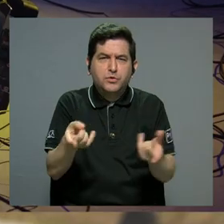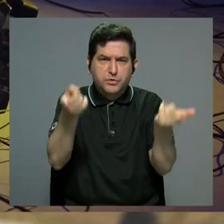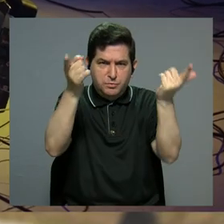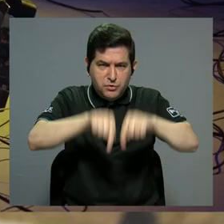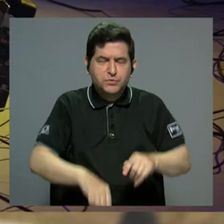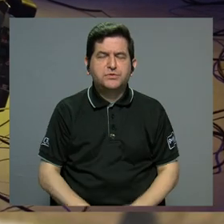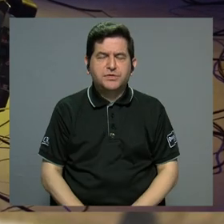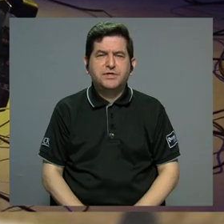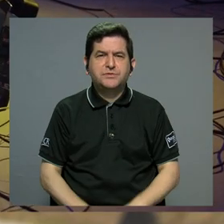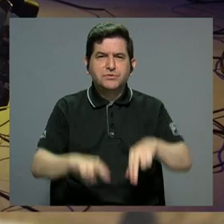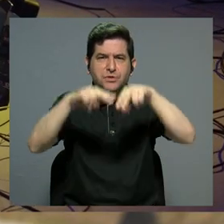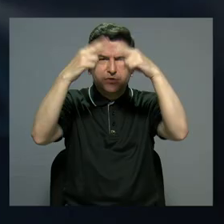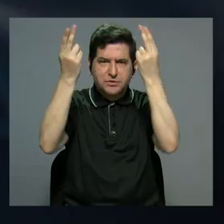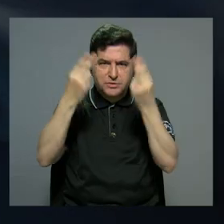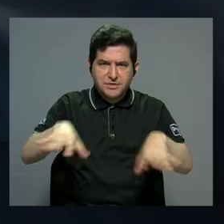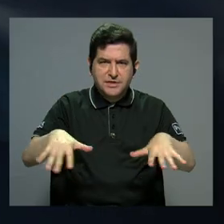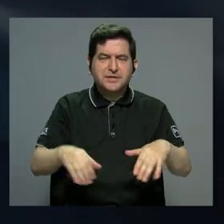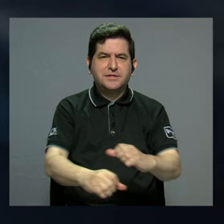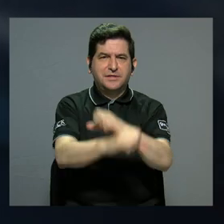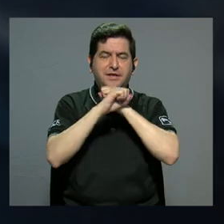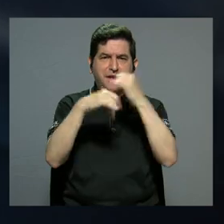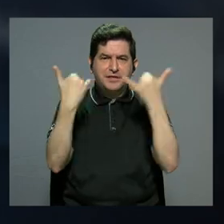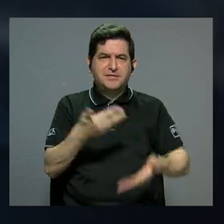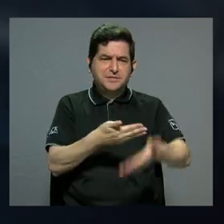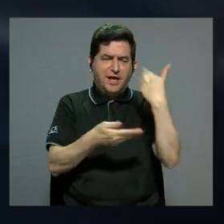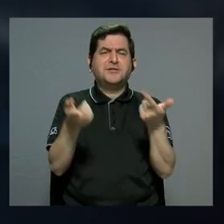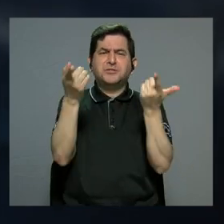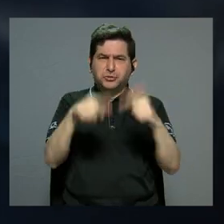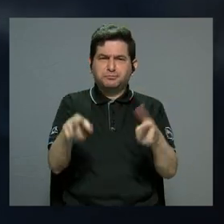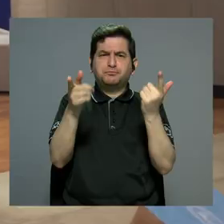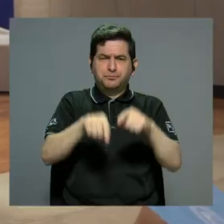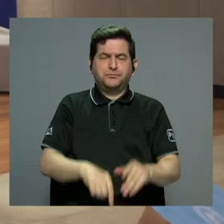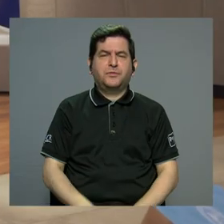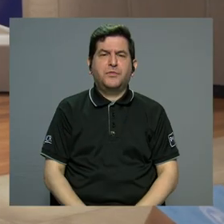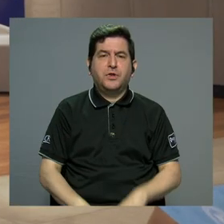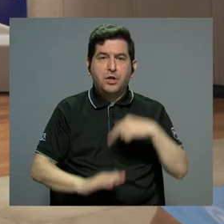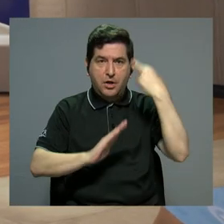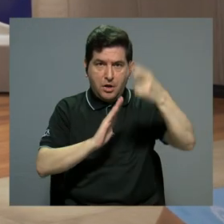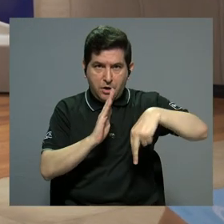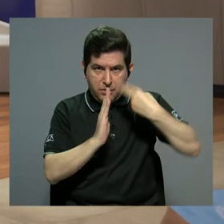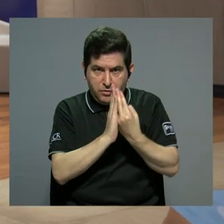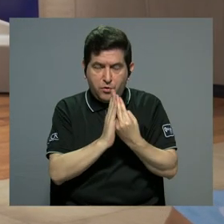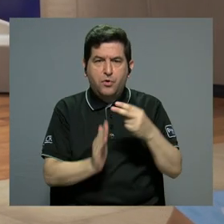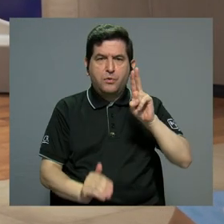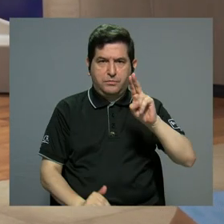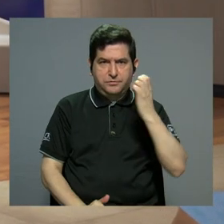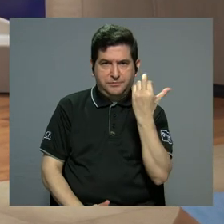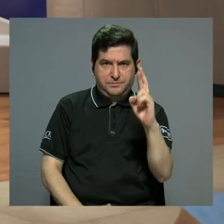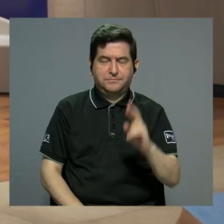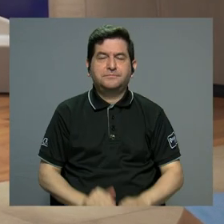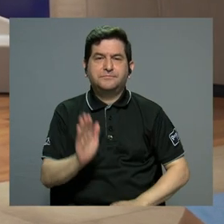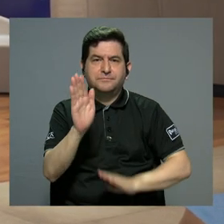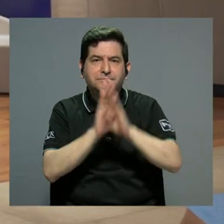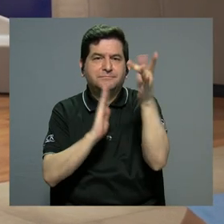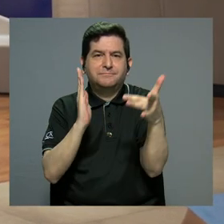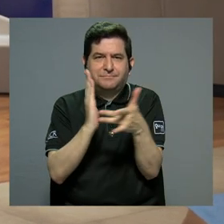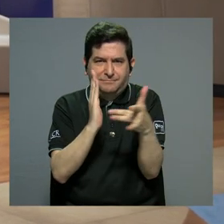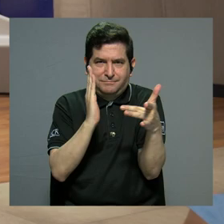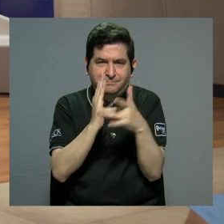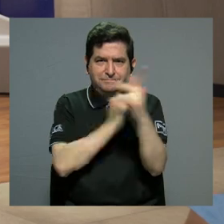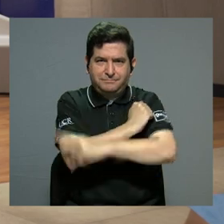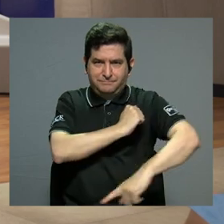eventos de ciberseguridad que se dan, pero que ya se venían dando hace mucho tiempo. El papel que desempeña la UCR en el desarrollo